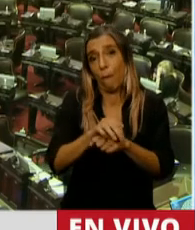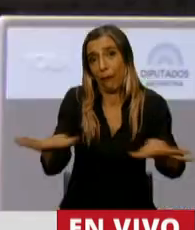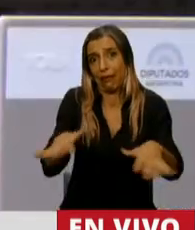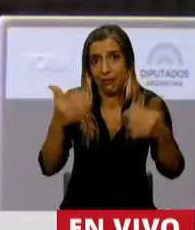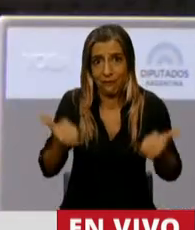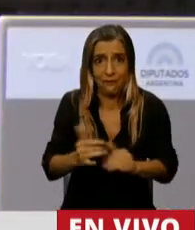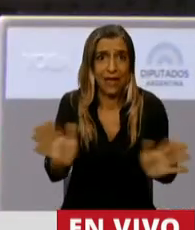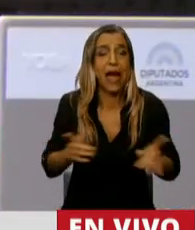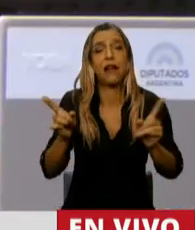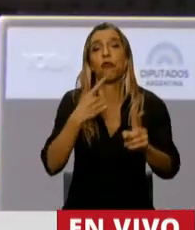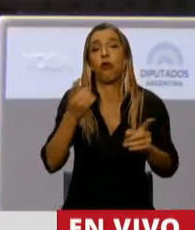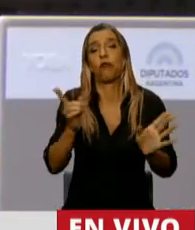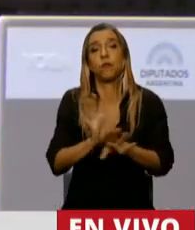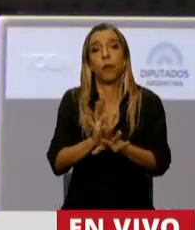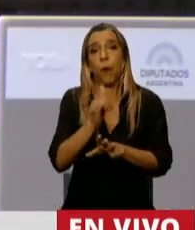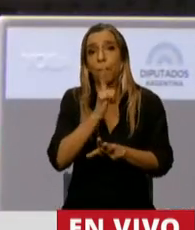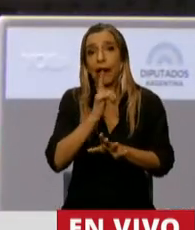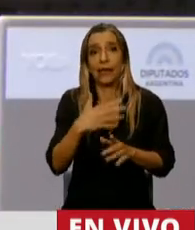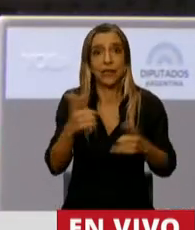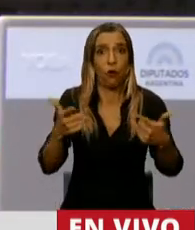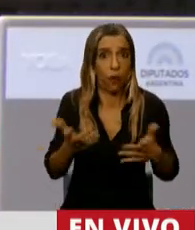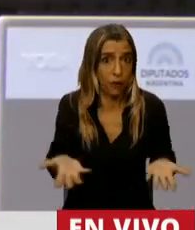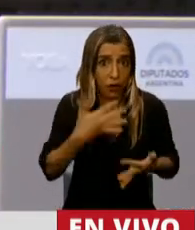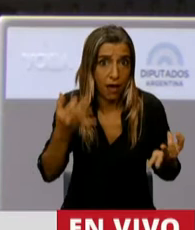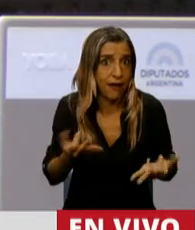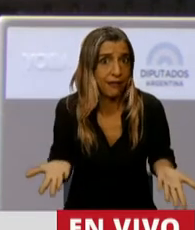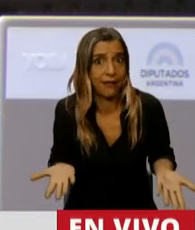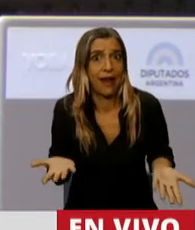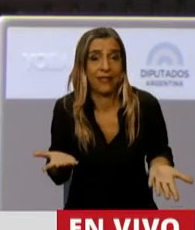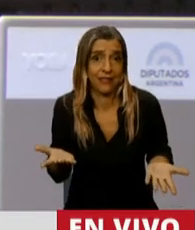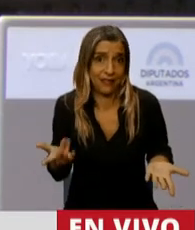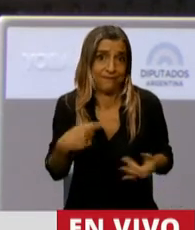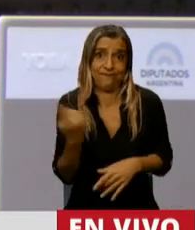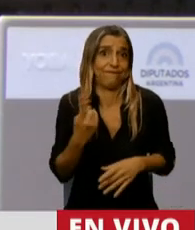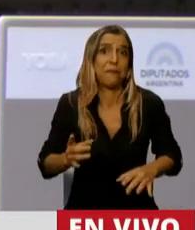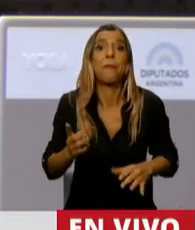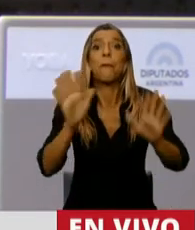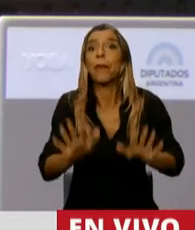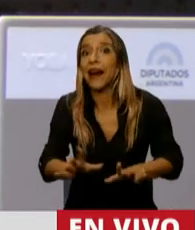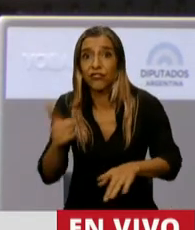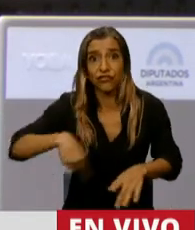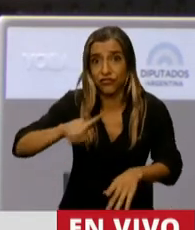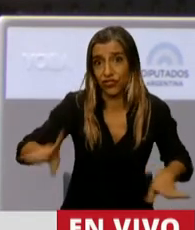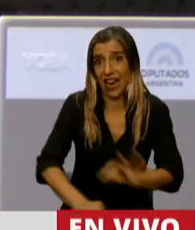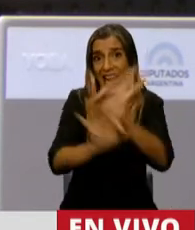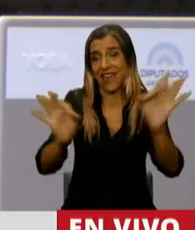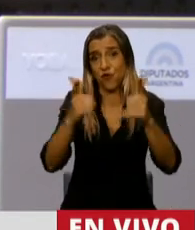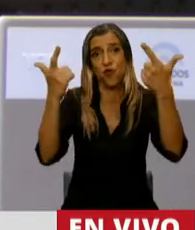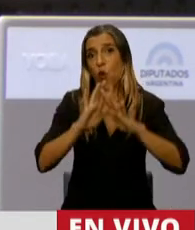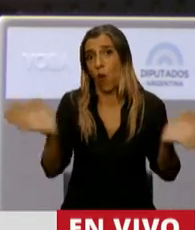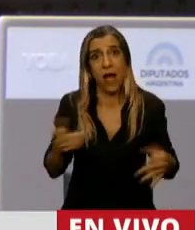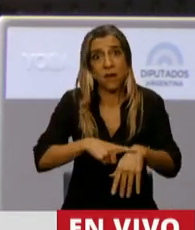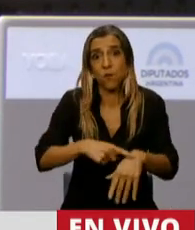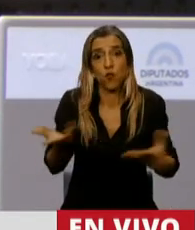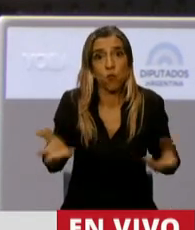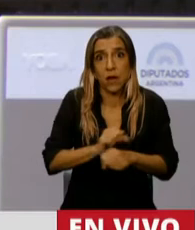obvia como si no existiera lo que está pasando en el mundo, digo, nadie está preparado para eso. Y por supuesto que el timón lo tenés que vivir